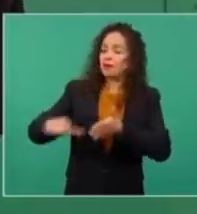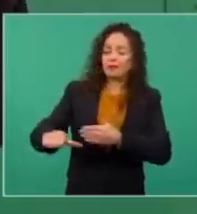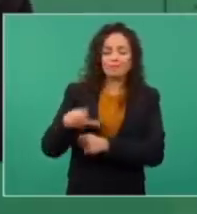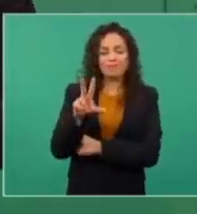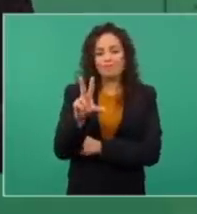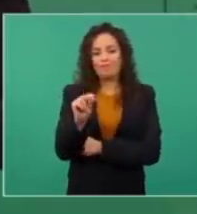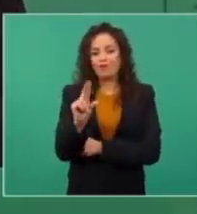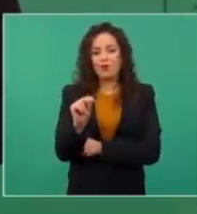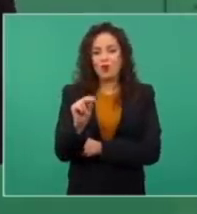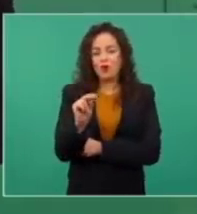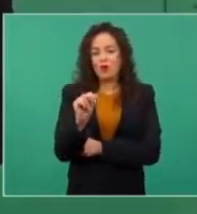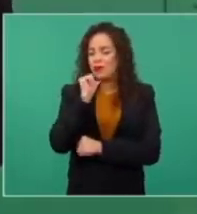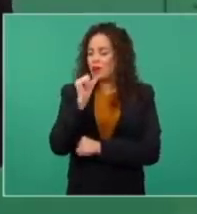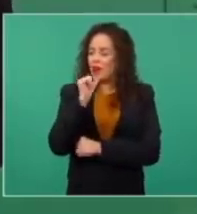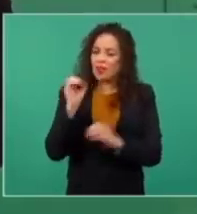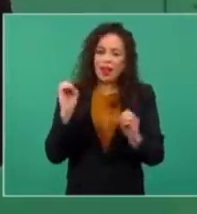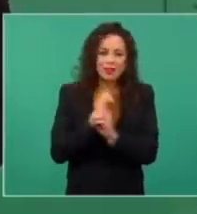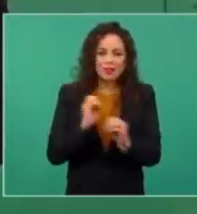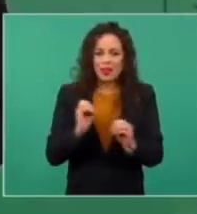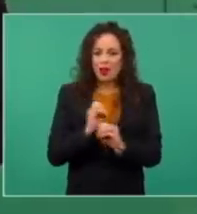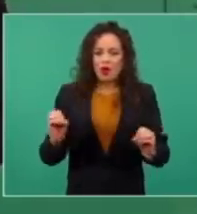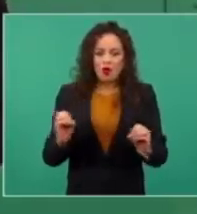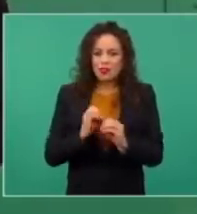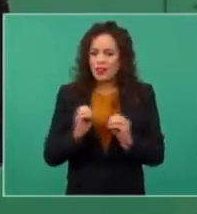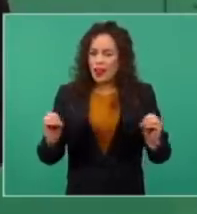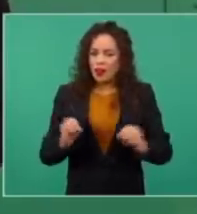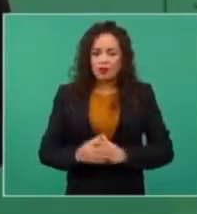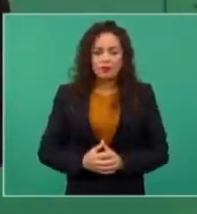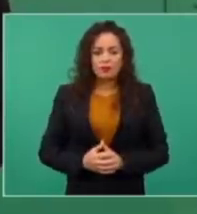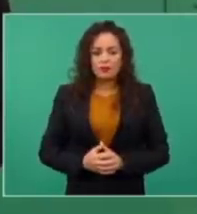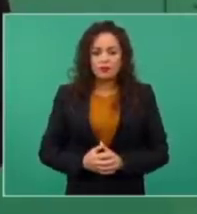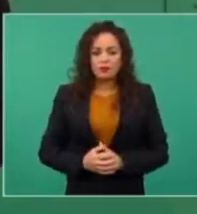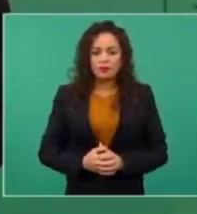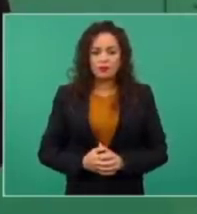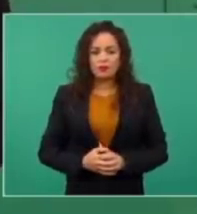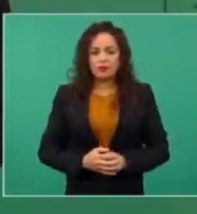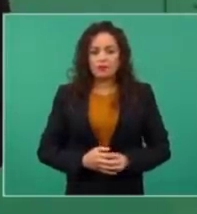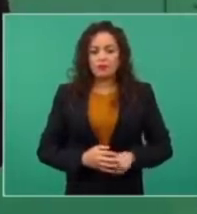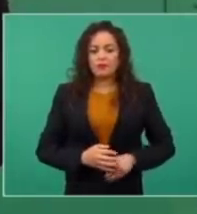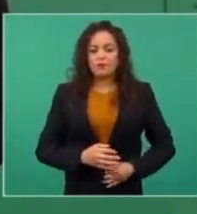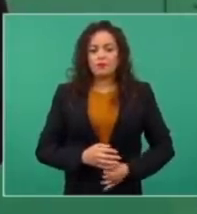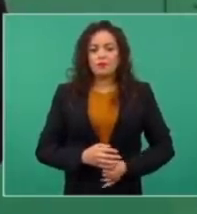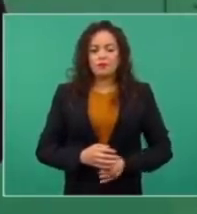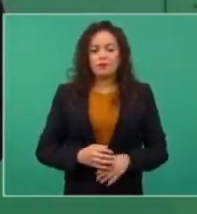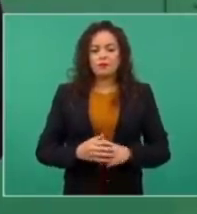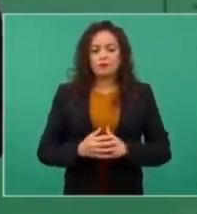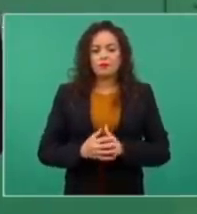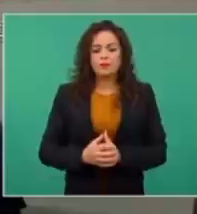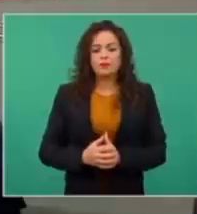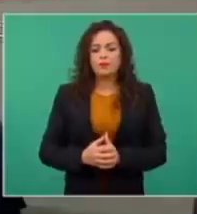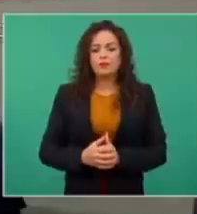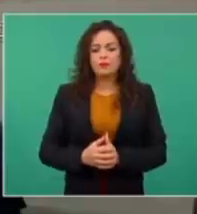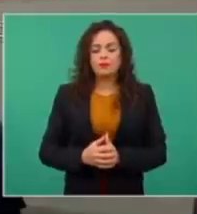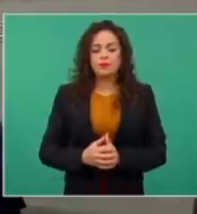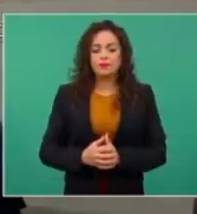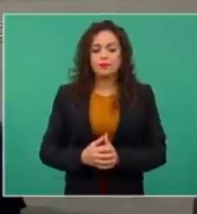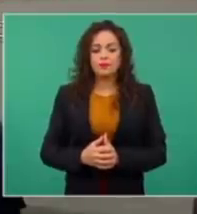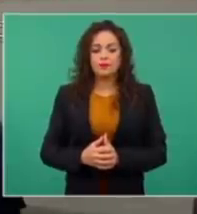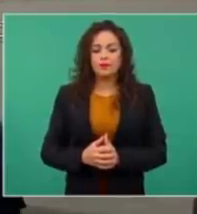Y no darle motivo a estos